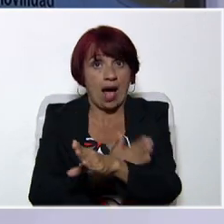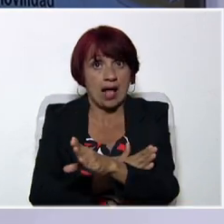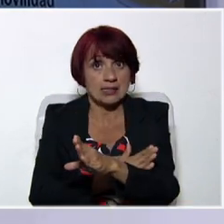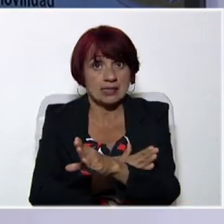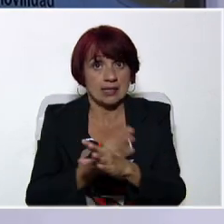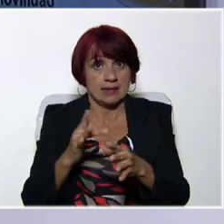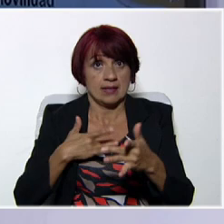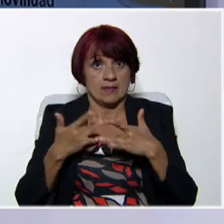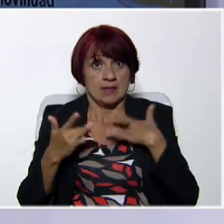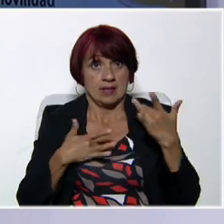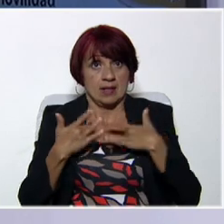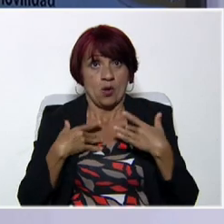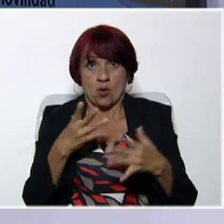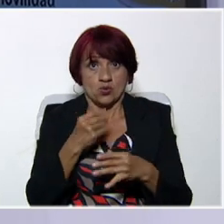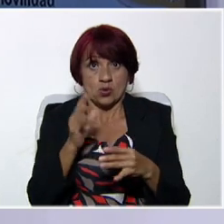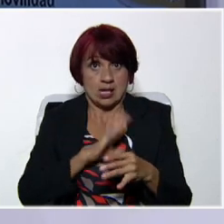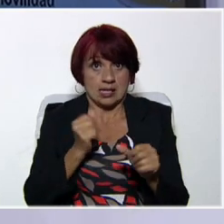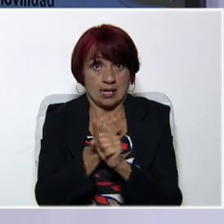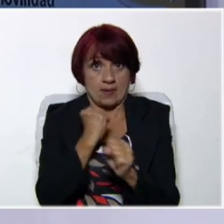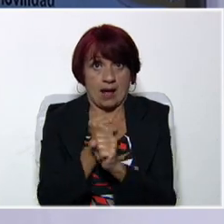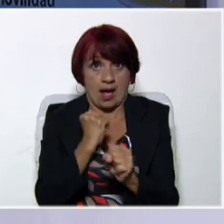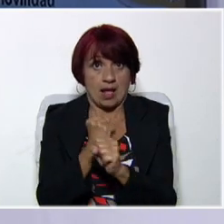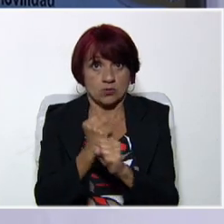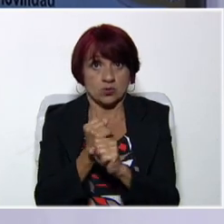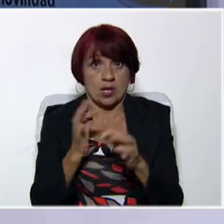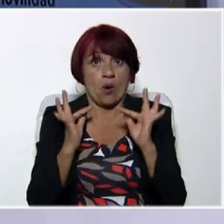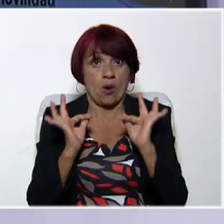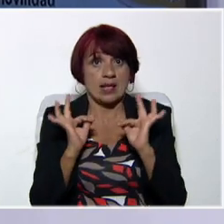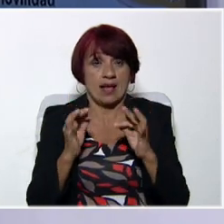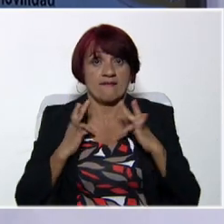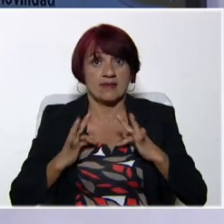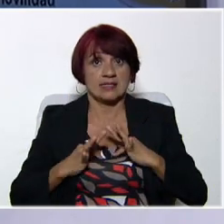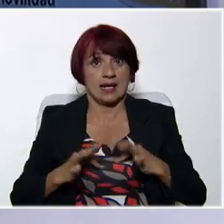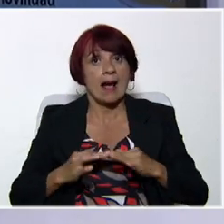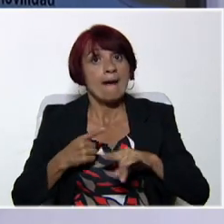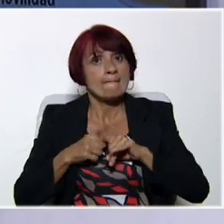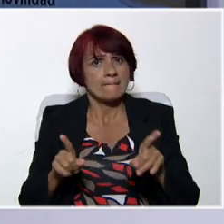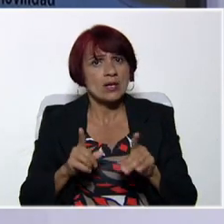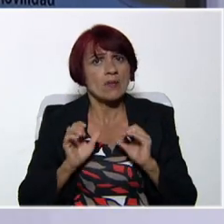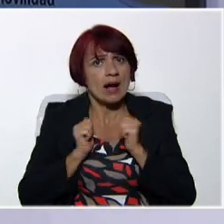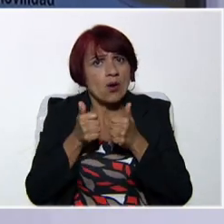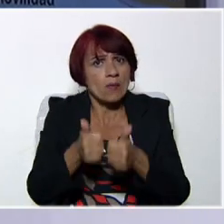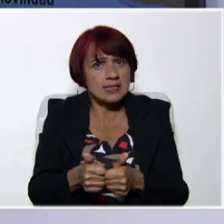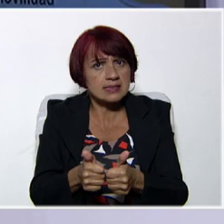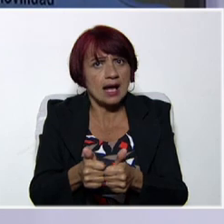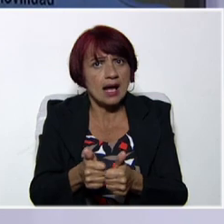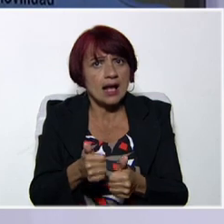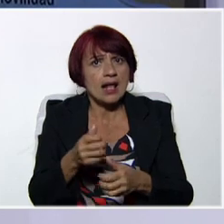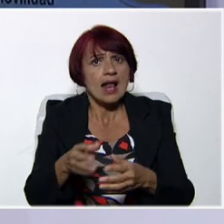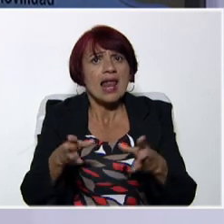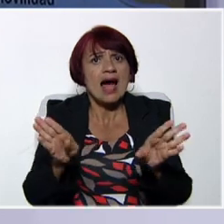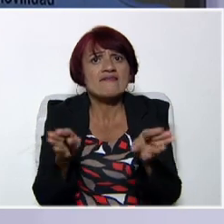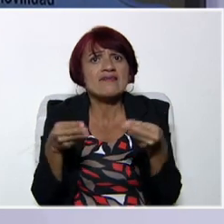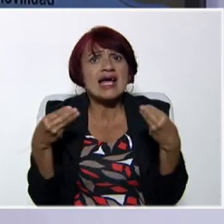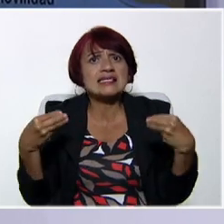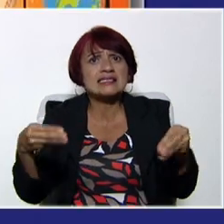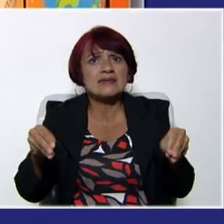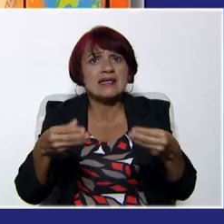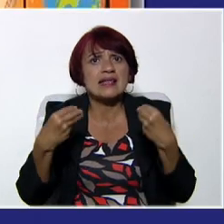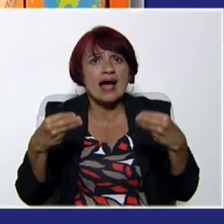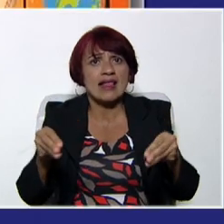actividad física, nosotros no estamos trabajando estas cualidades físicas, pero ya vamos a comenzar a trabajar la flexibilidad.